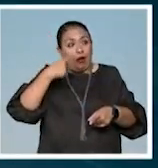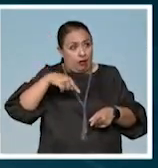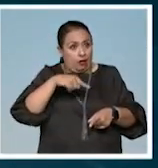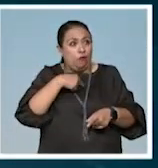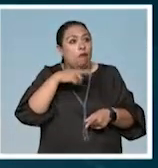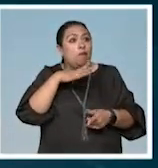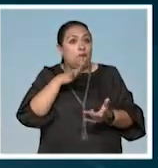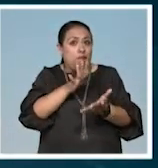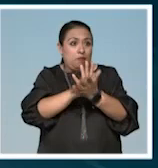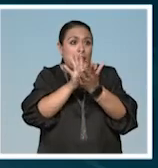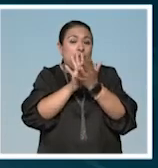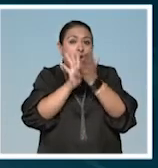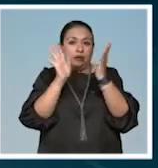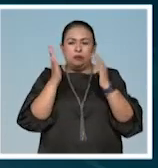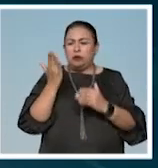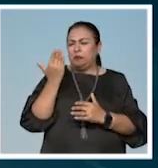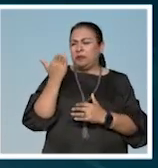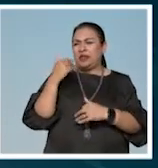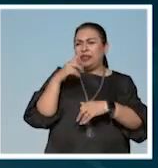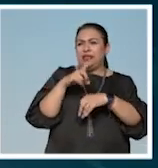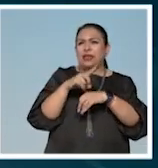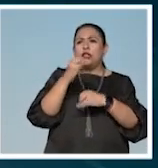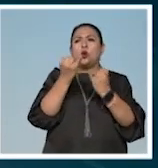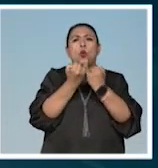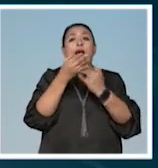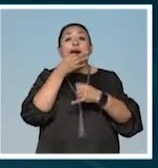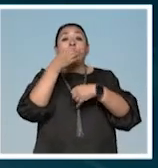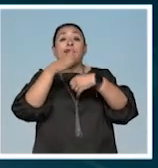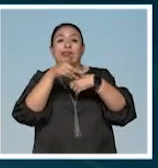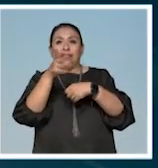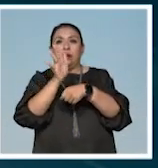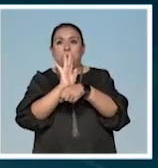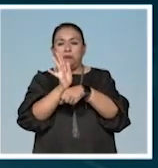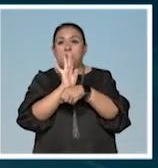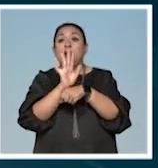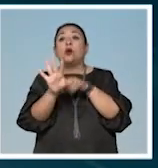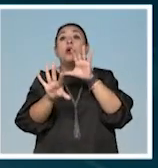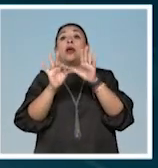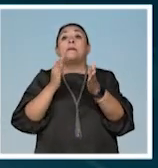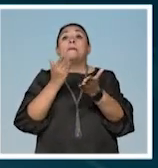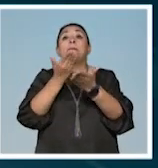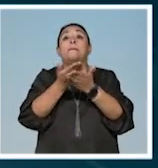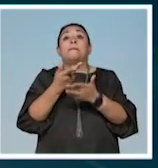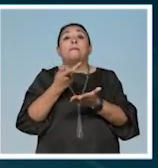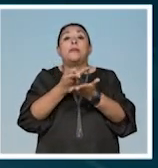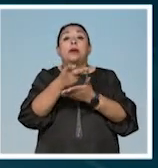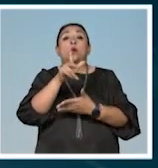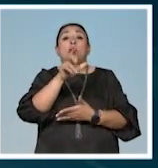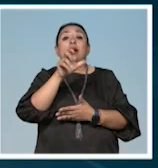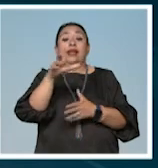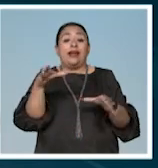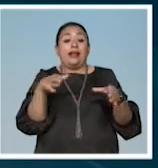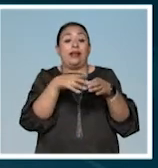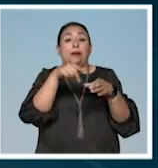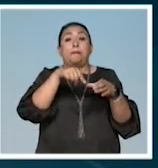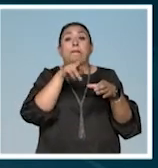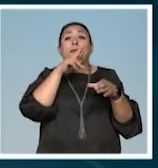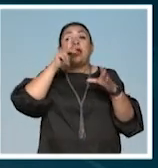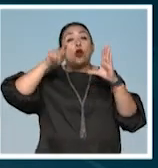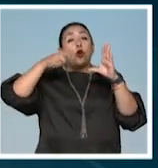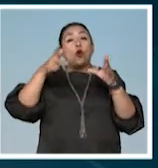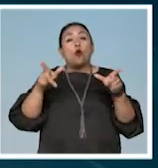ellos. Hace apenas unos días también se anunció que esta película fue nominada a los premios de Ariel en la categoría de mejor